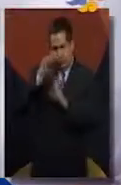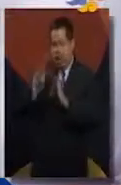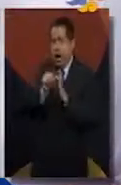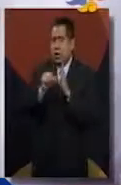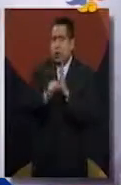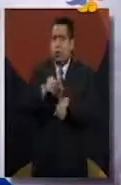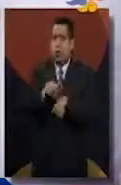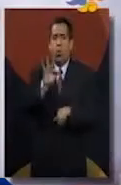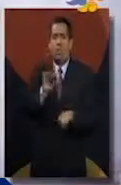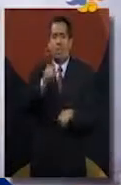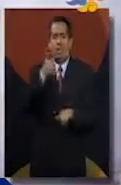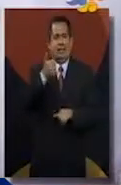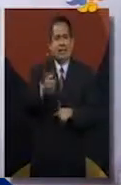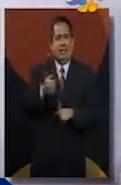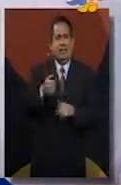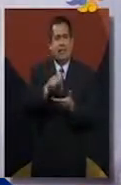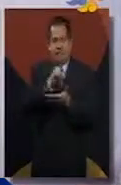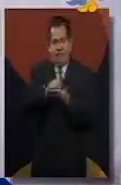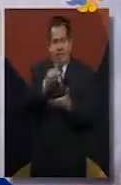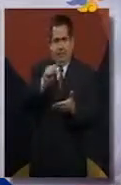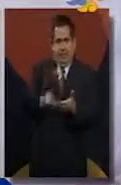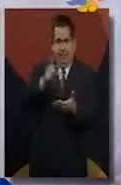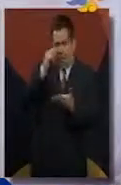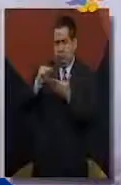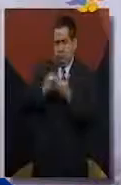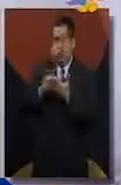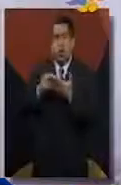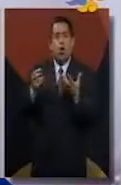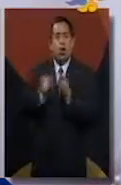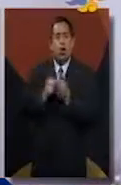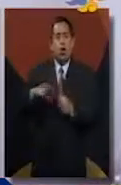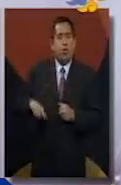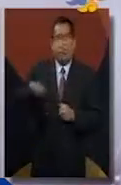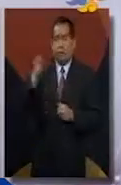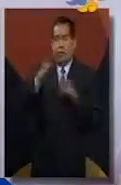46 de la ley en la materia y firmen los convenios de cooperación con el gobierno federal.